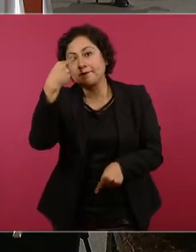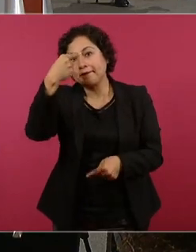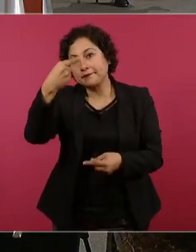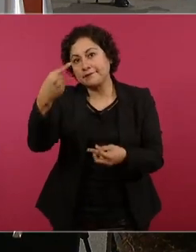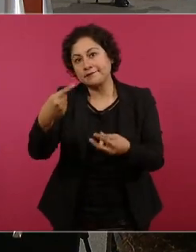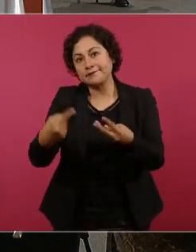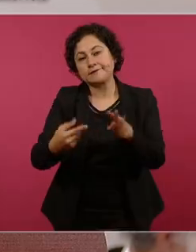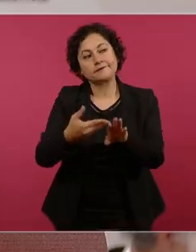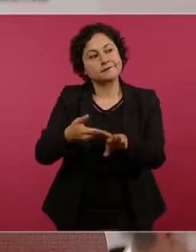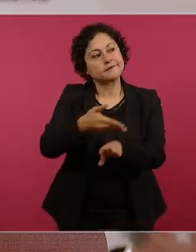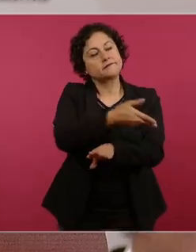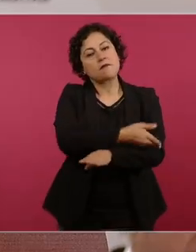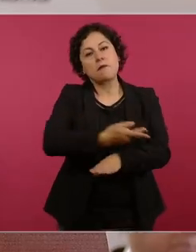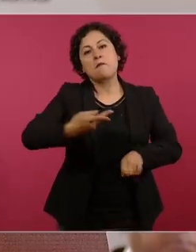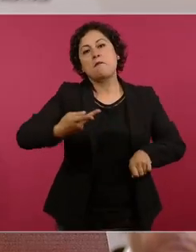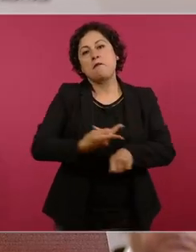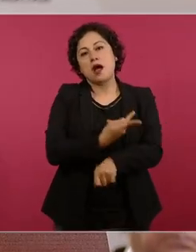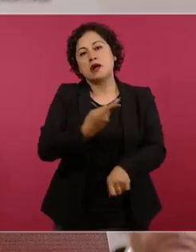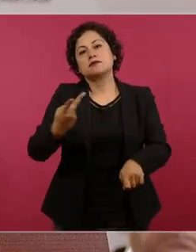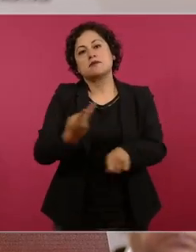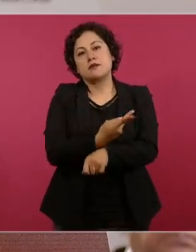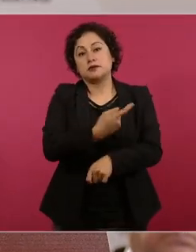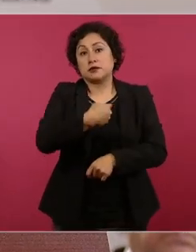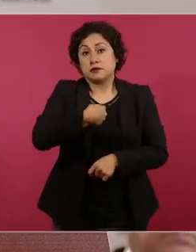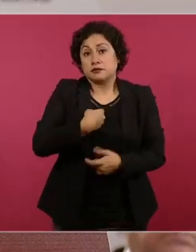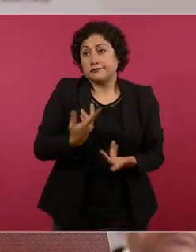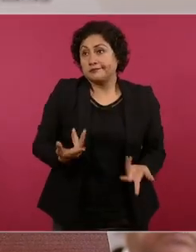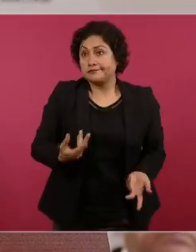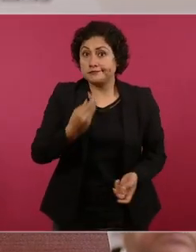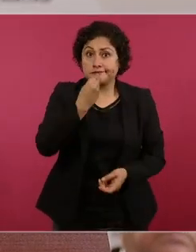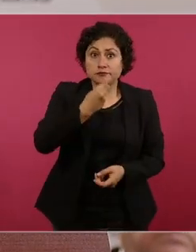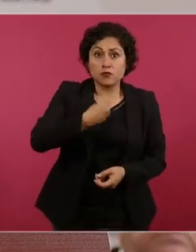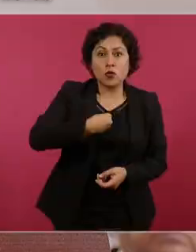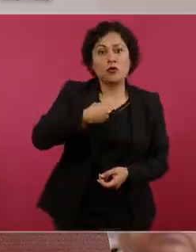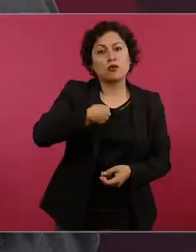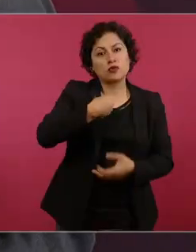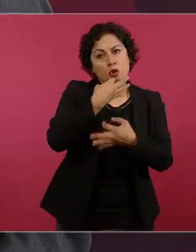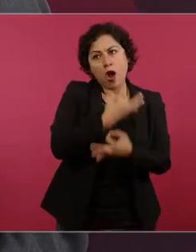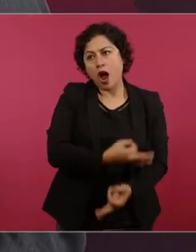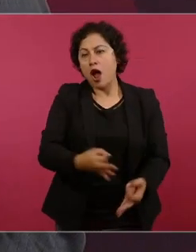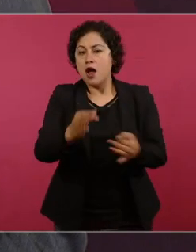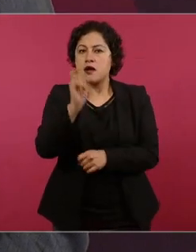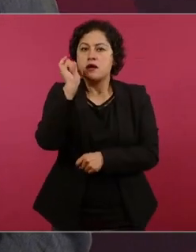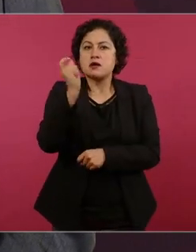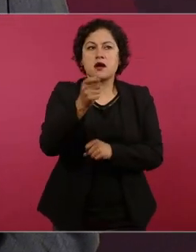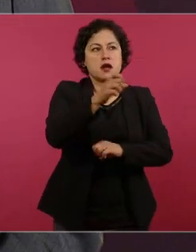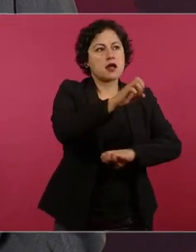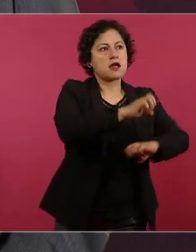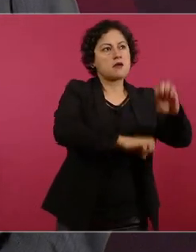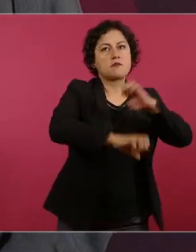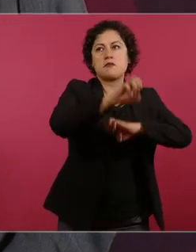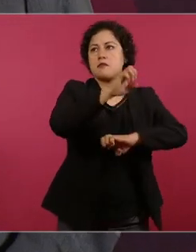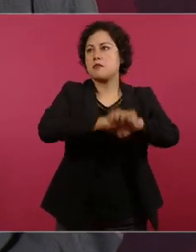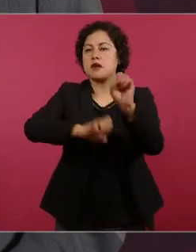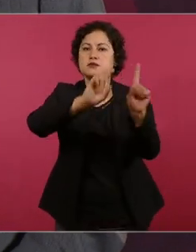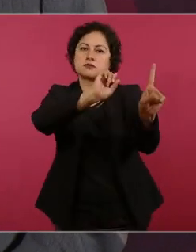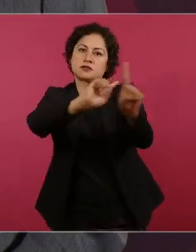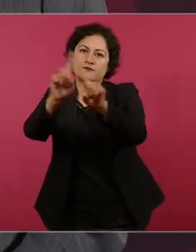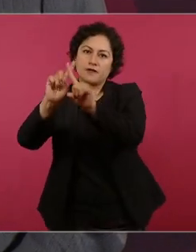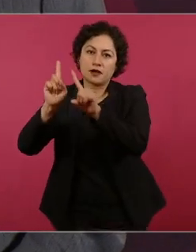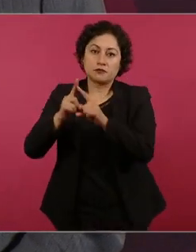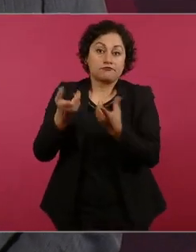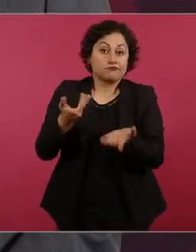tengo que decir lo he expresado que muchas empresas la mayoría de las empresas bancos